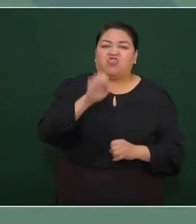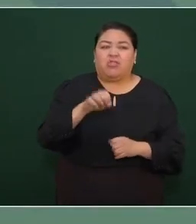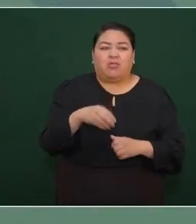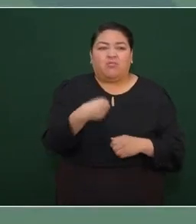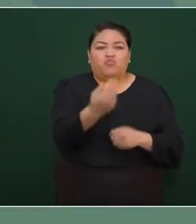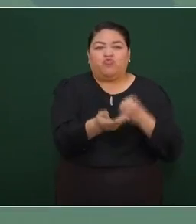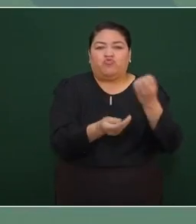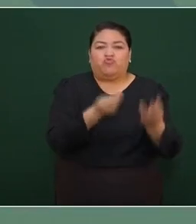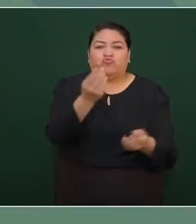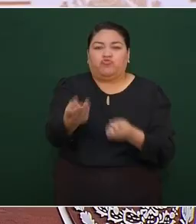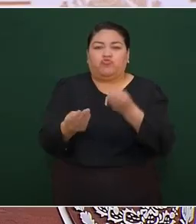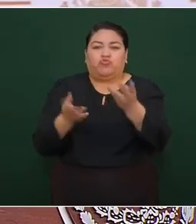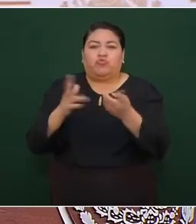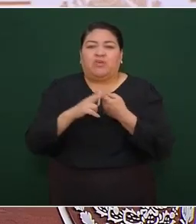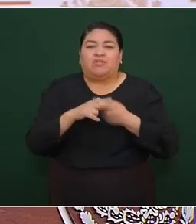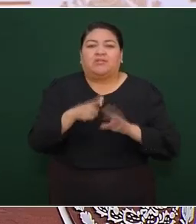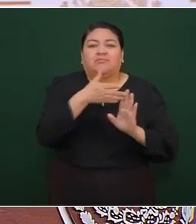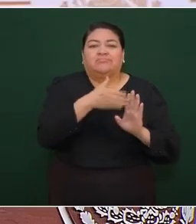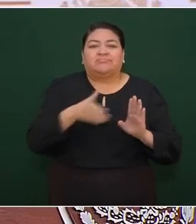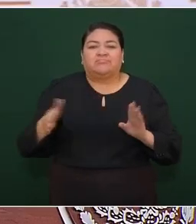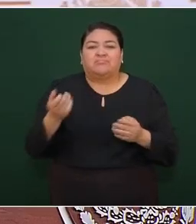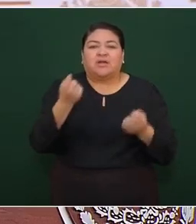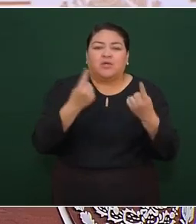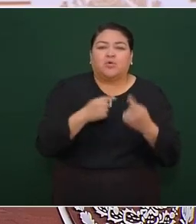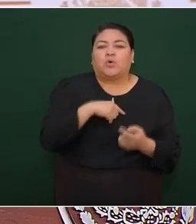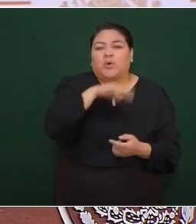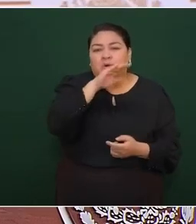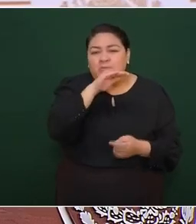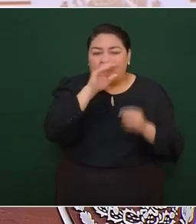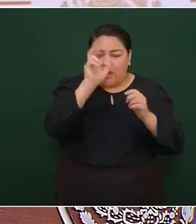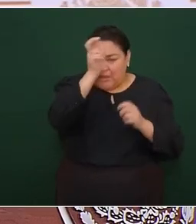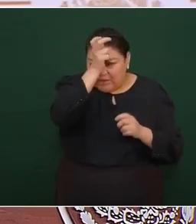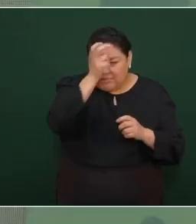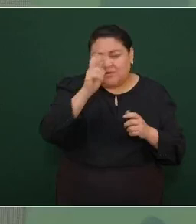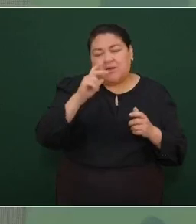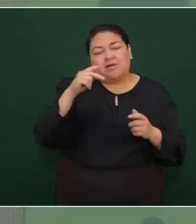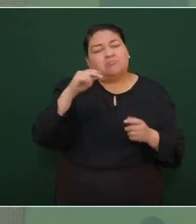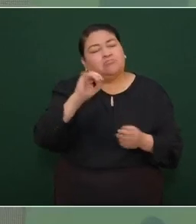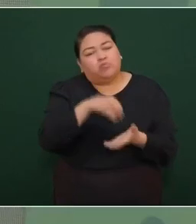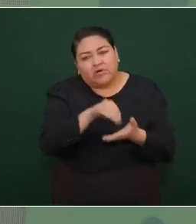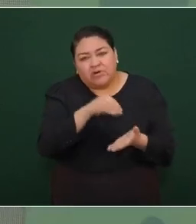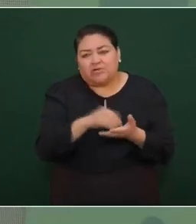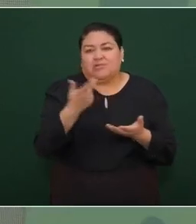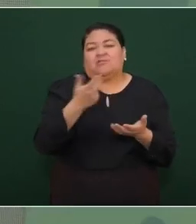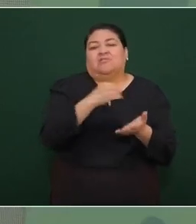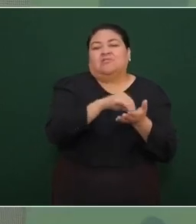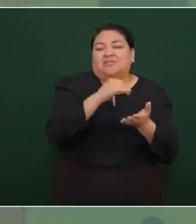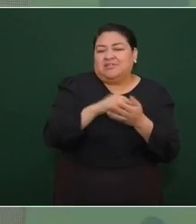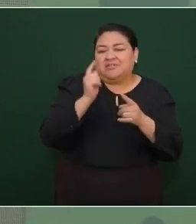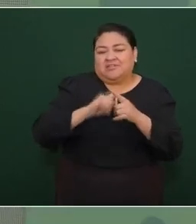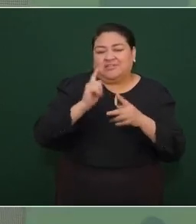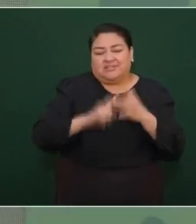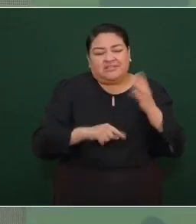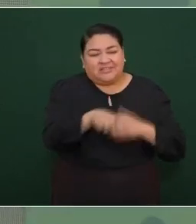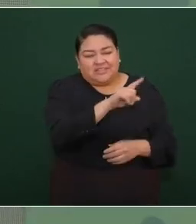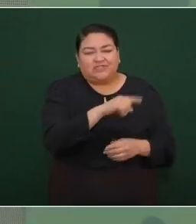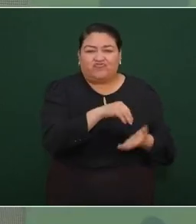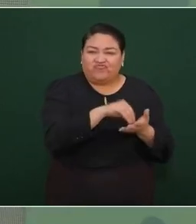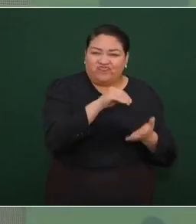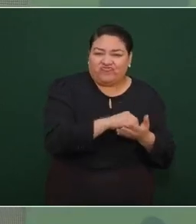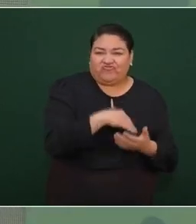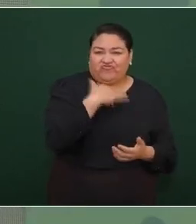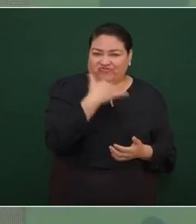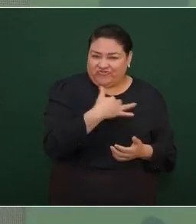y pollos patos chivos borregos puercos cochinos marranos